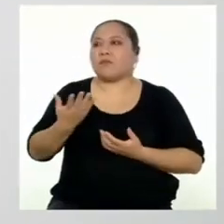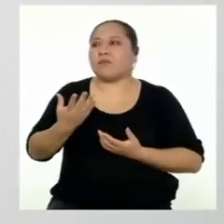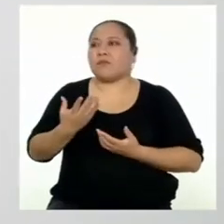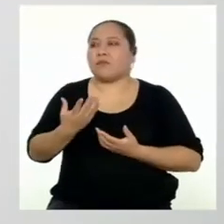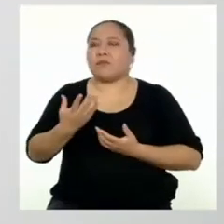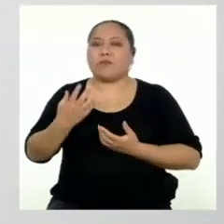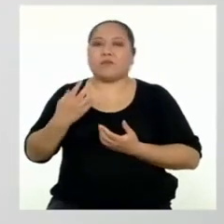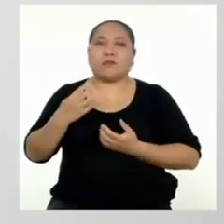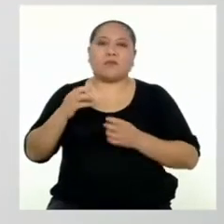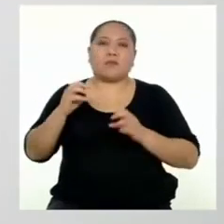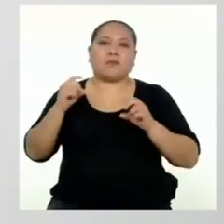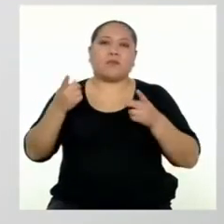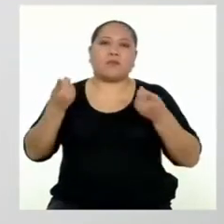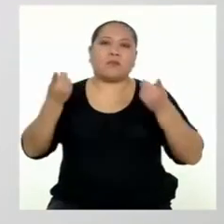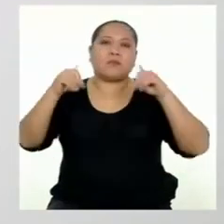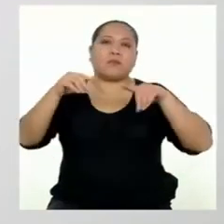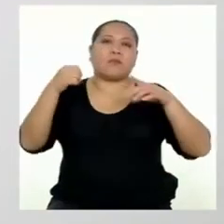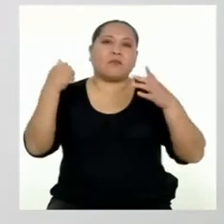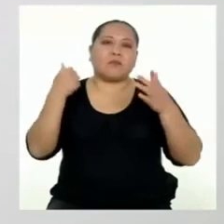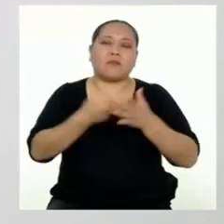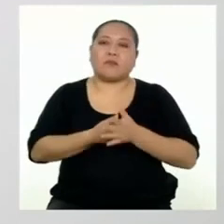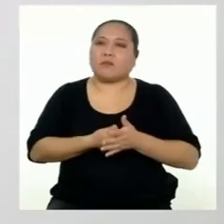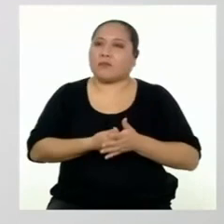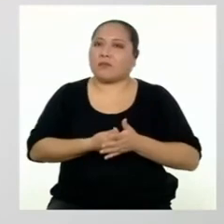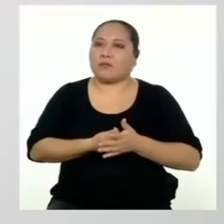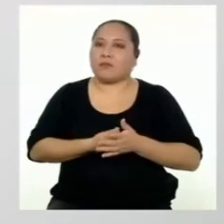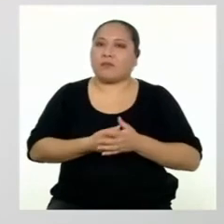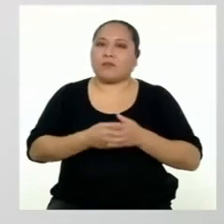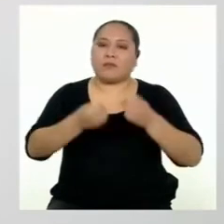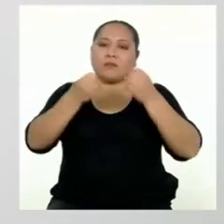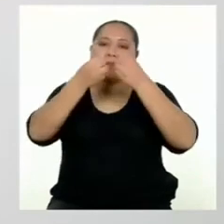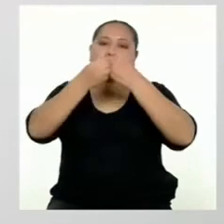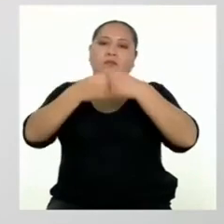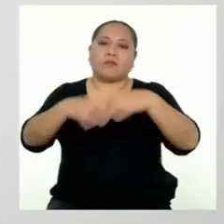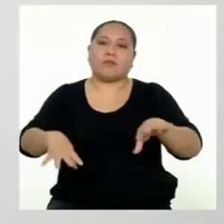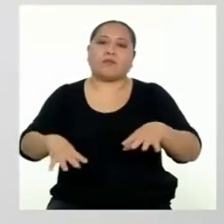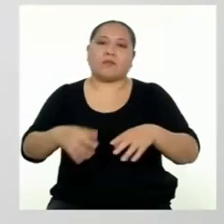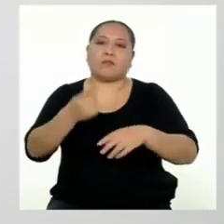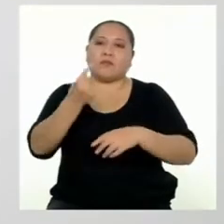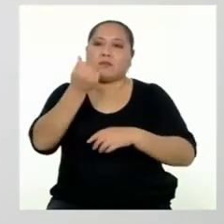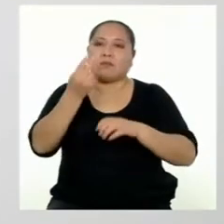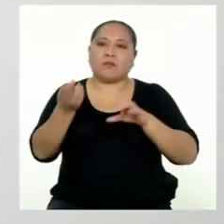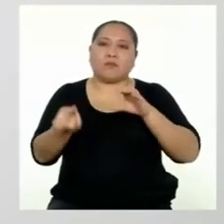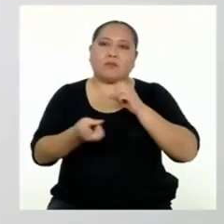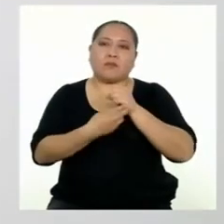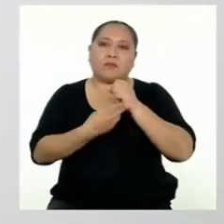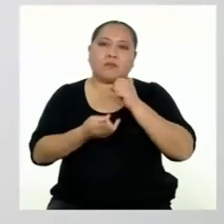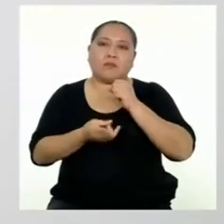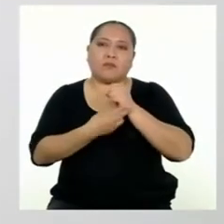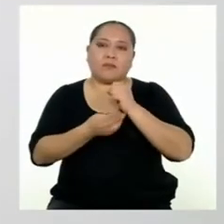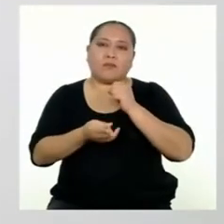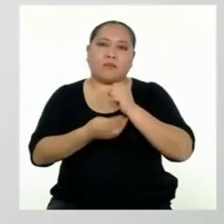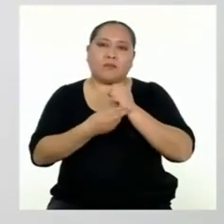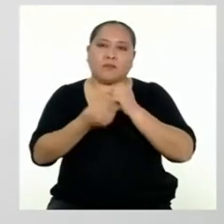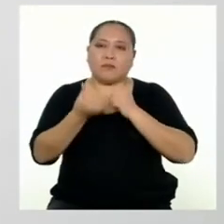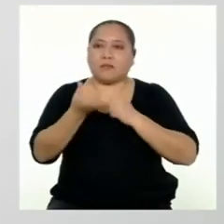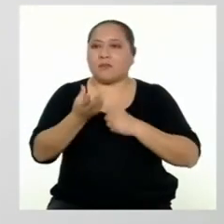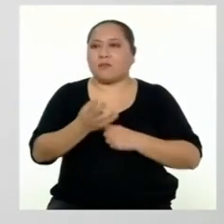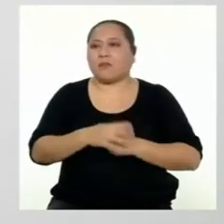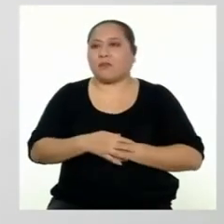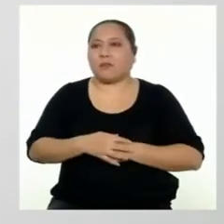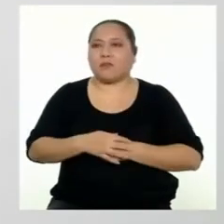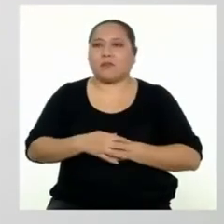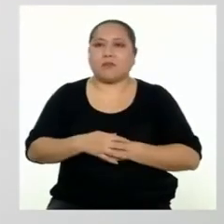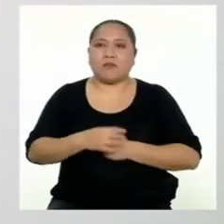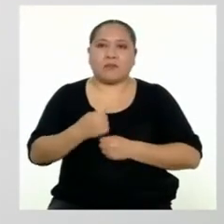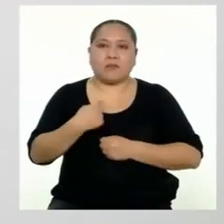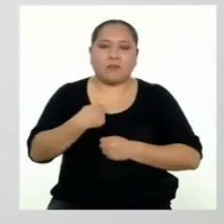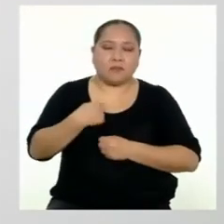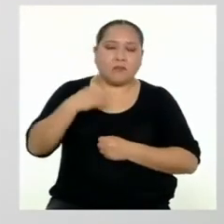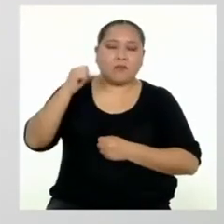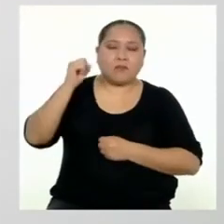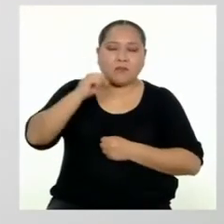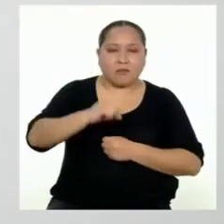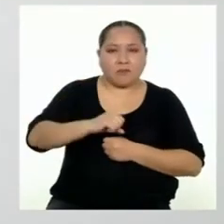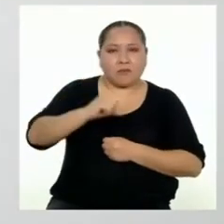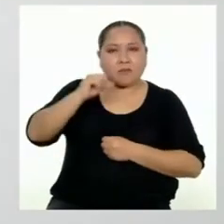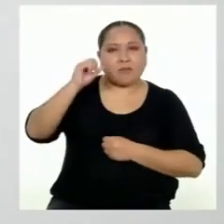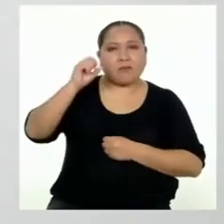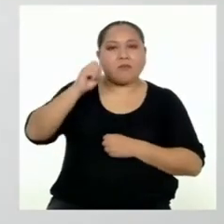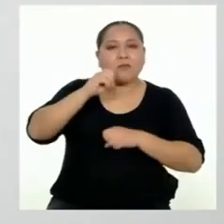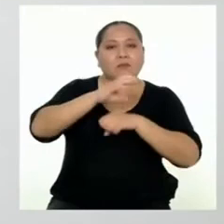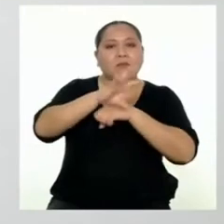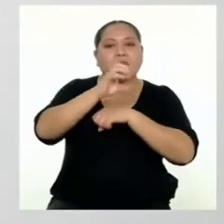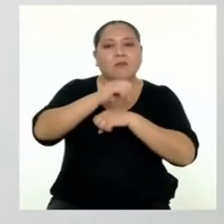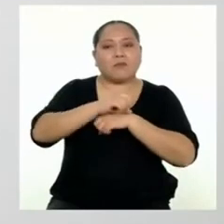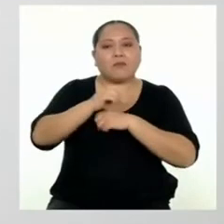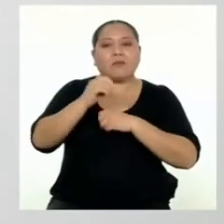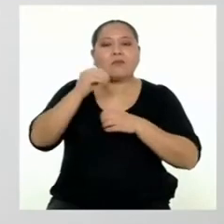fenómeno natural y terminaríamos perdiendo todo nuestro capital. Yo sí te recomiendo